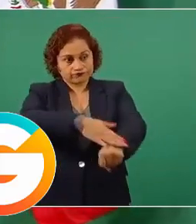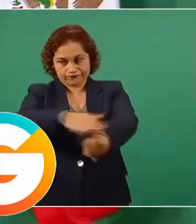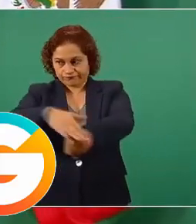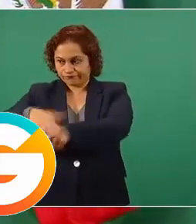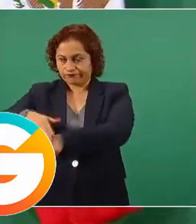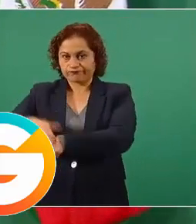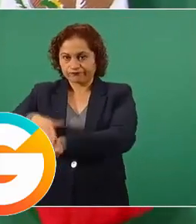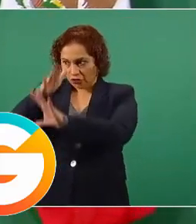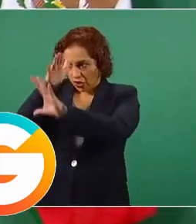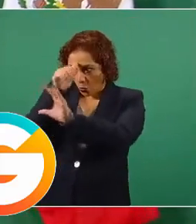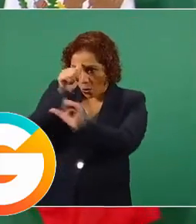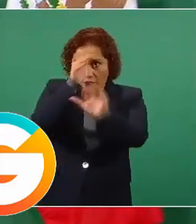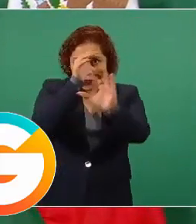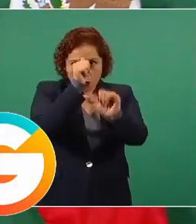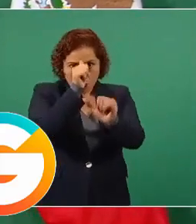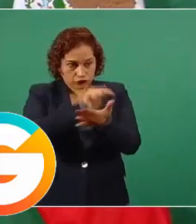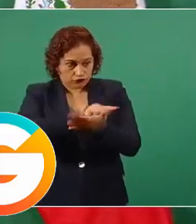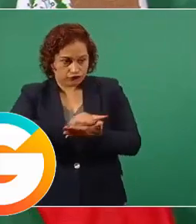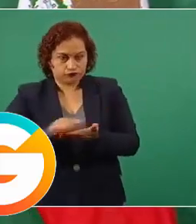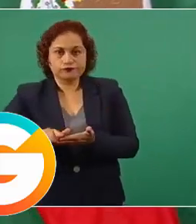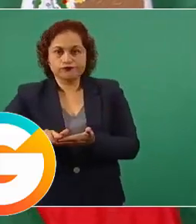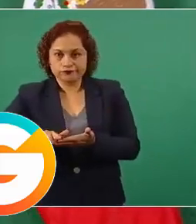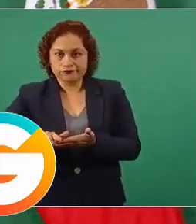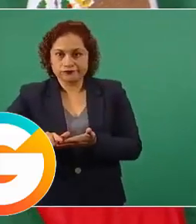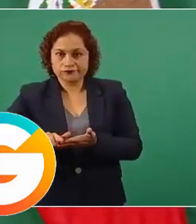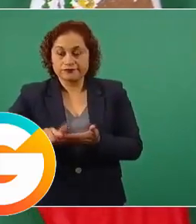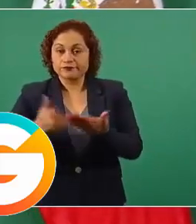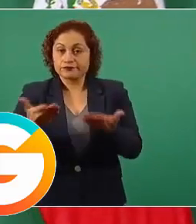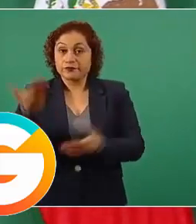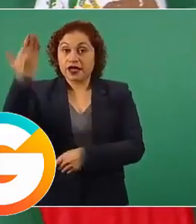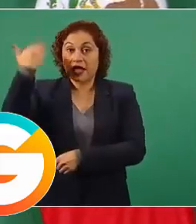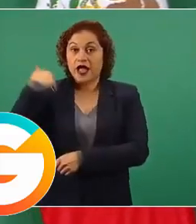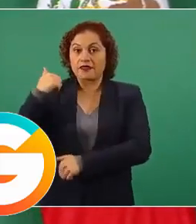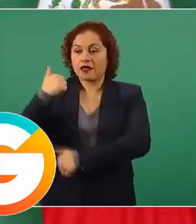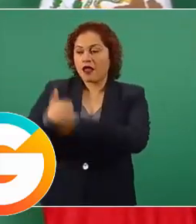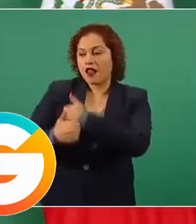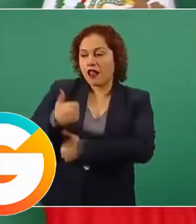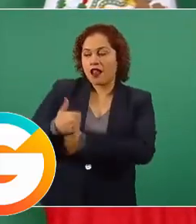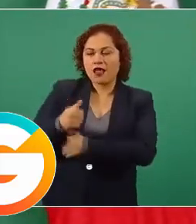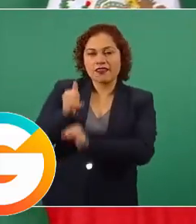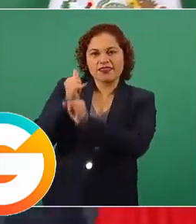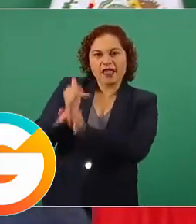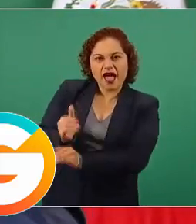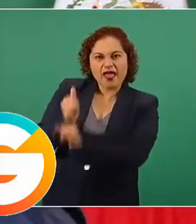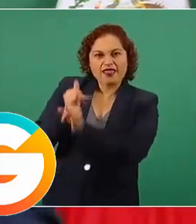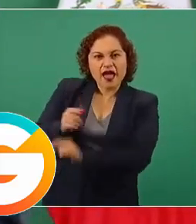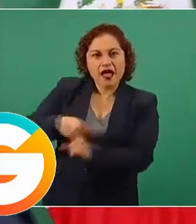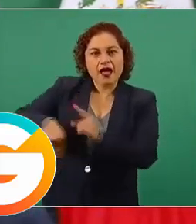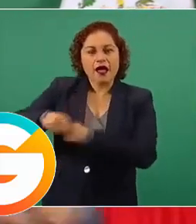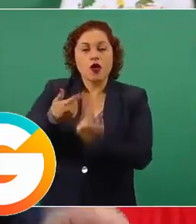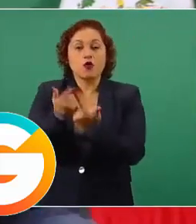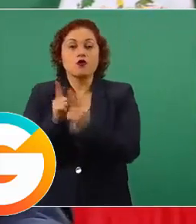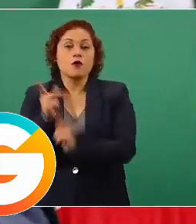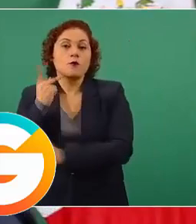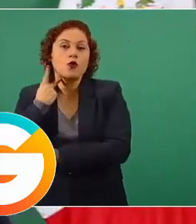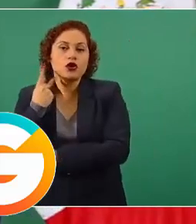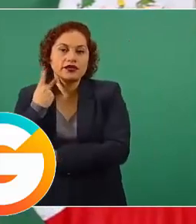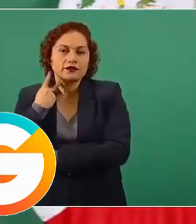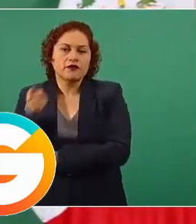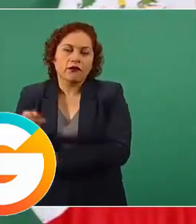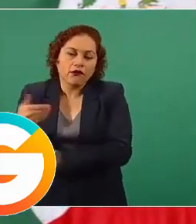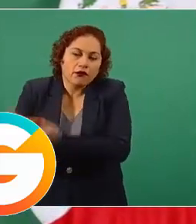este acuerdo por la democracia, pues se hacían trampa, pero entre partidos, pero ahí estaban. Pero el caso del